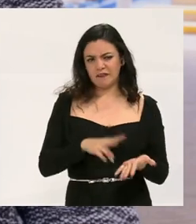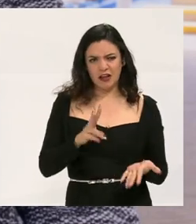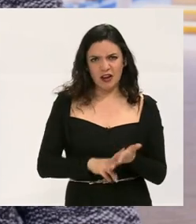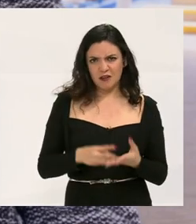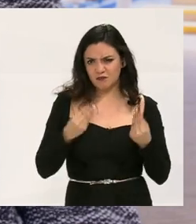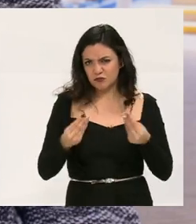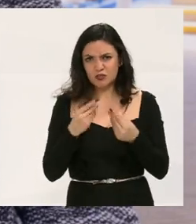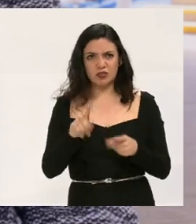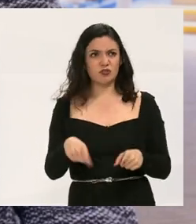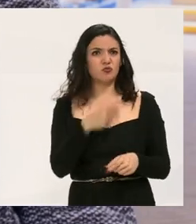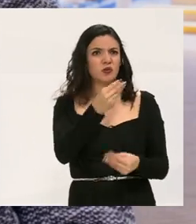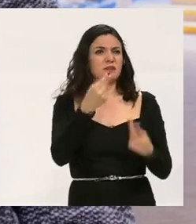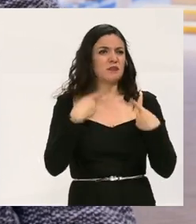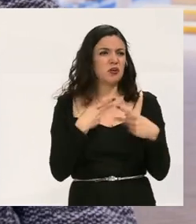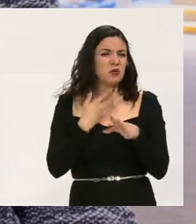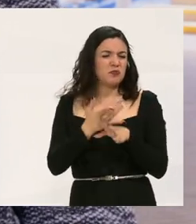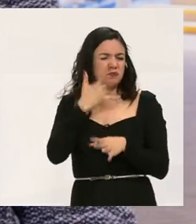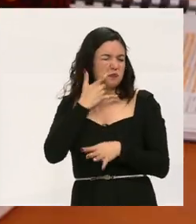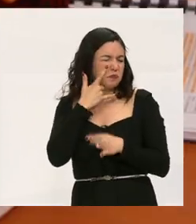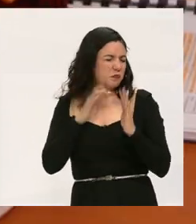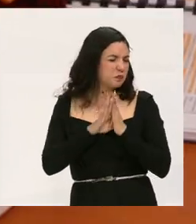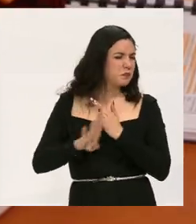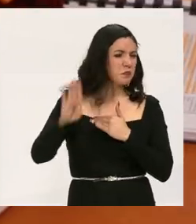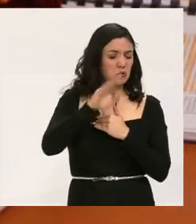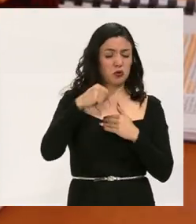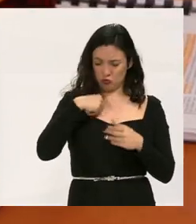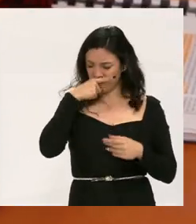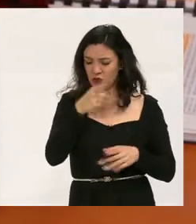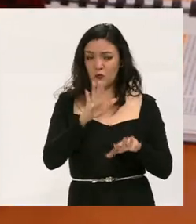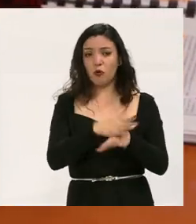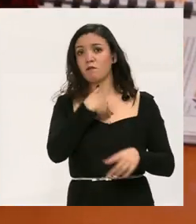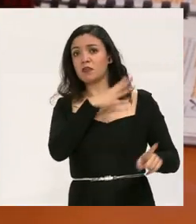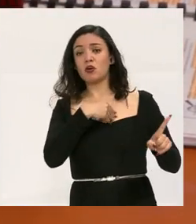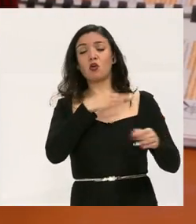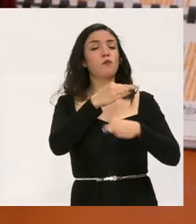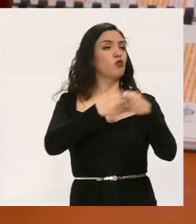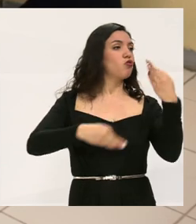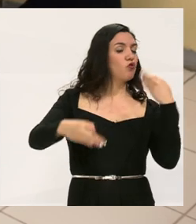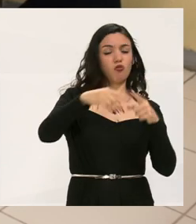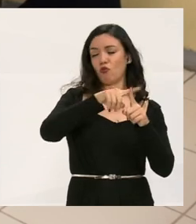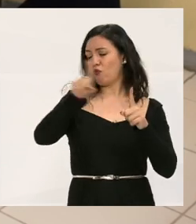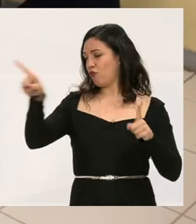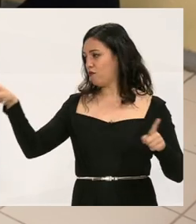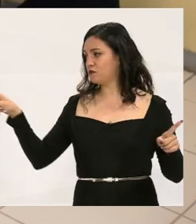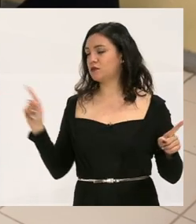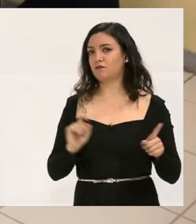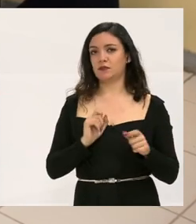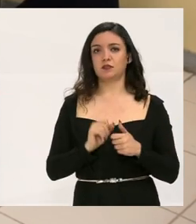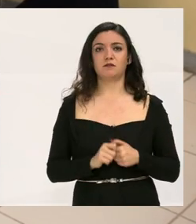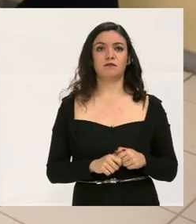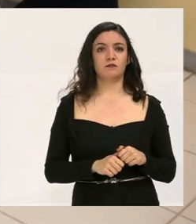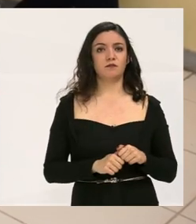Y van en muchísimo. Y son unos grandes guerreros. Yo lo digo por mi hijo y por todos los demás.